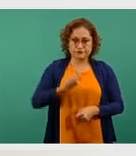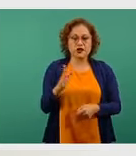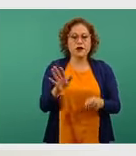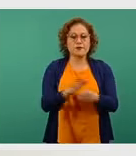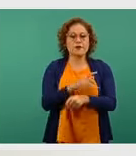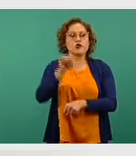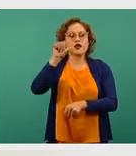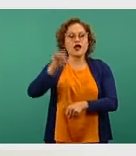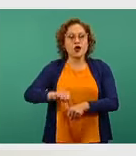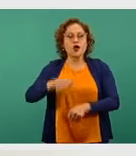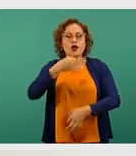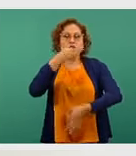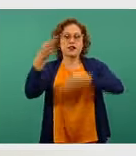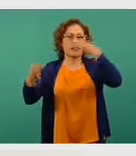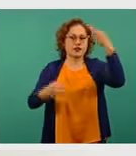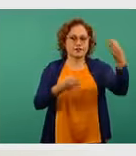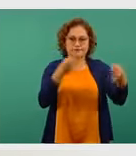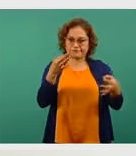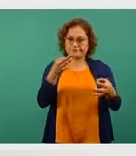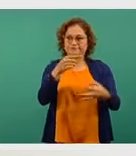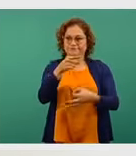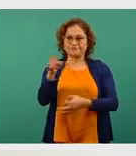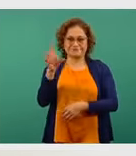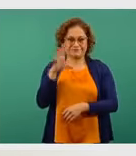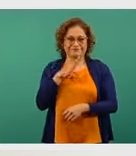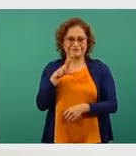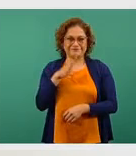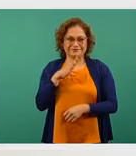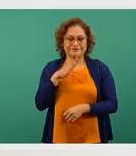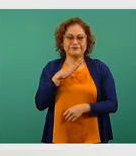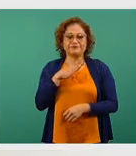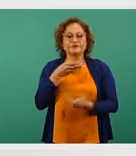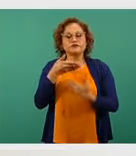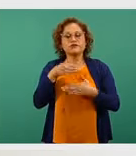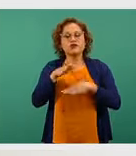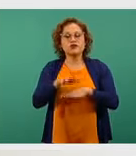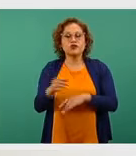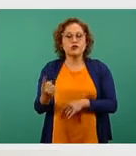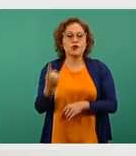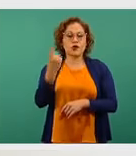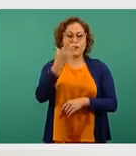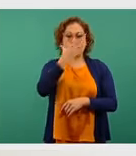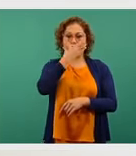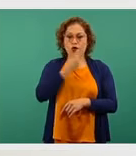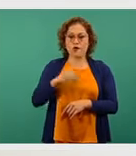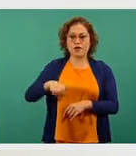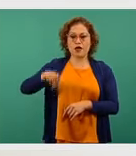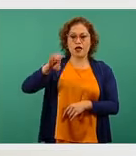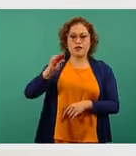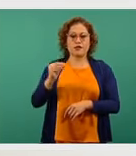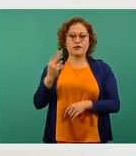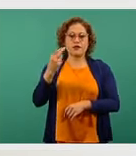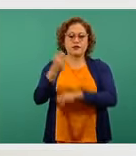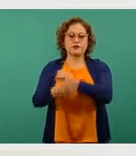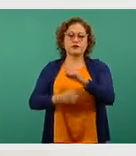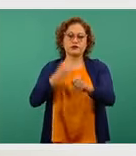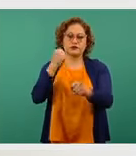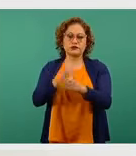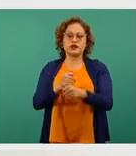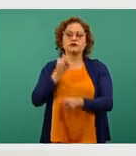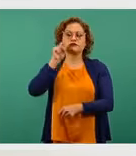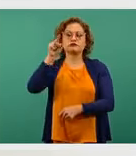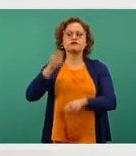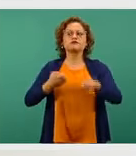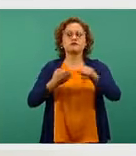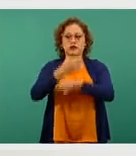comentario en algunos periódicos de circulación nacional, sobre el caso de un señor de 92 años que fue atendido en el Estado de México,